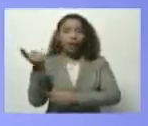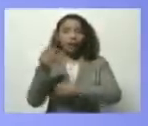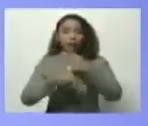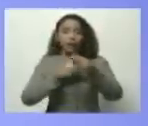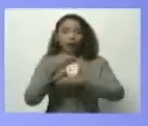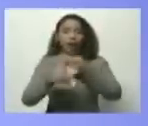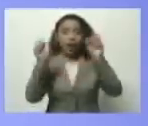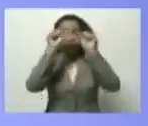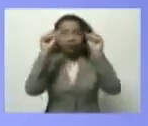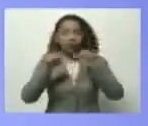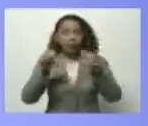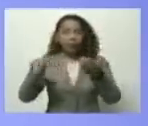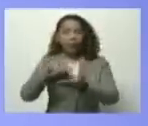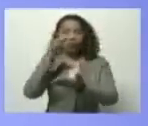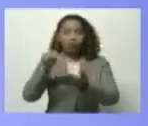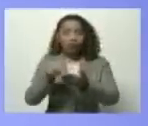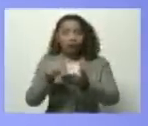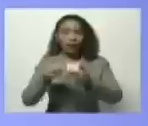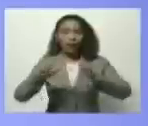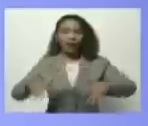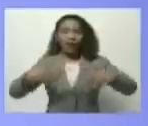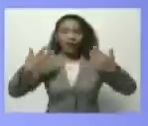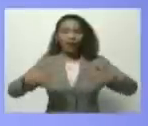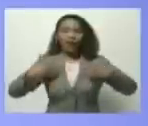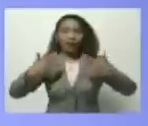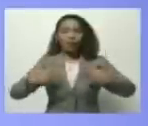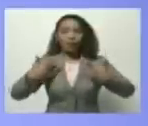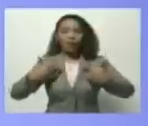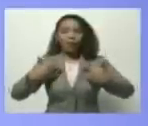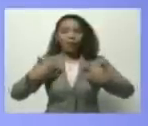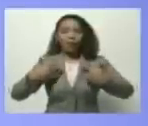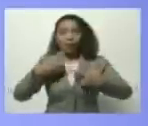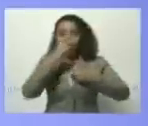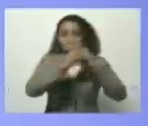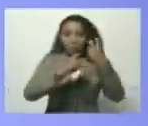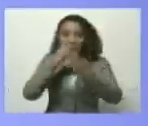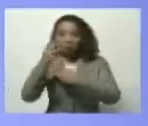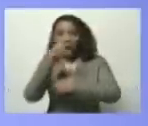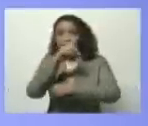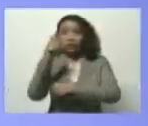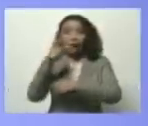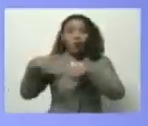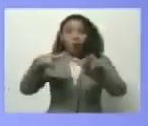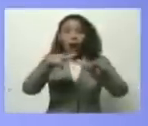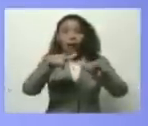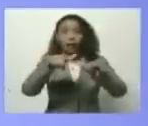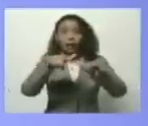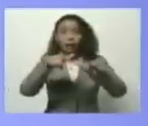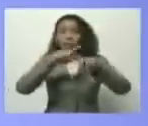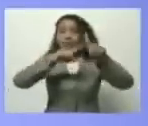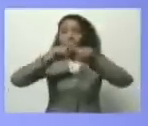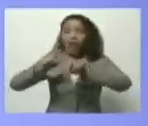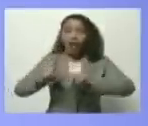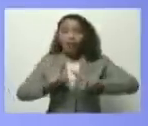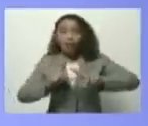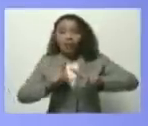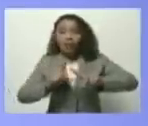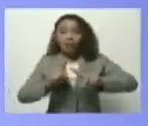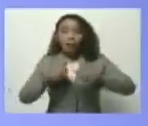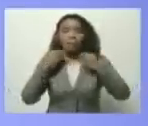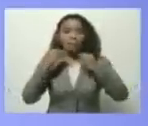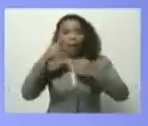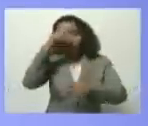creará el sistema nacional de recreación y turismo con más de 100 destinos turísticos destinados a la clase obrera